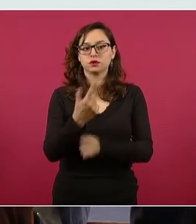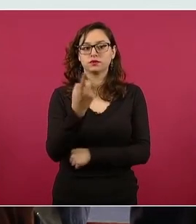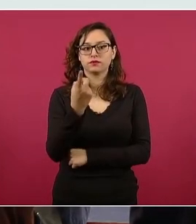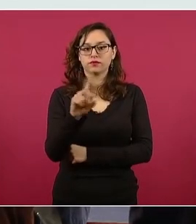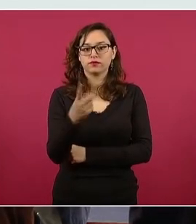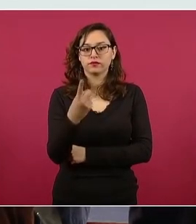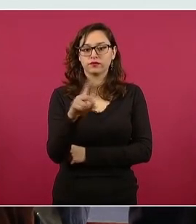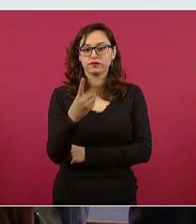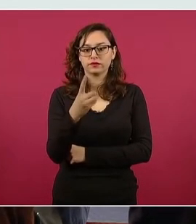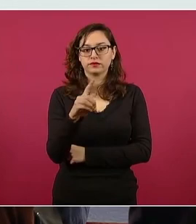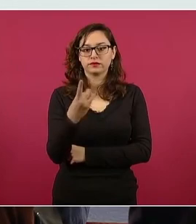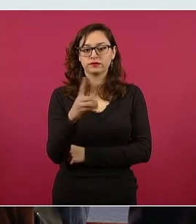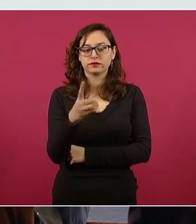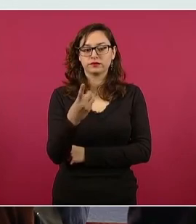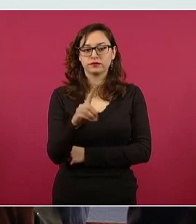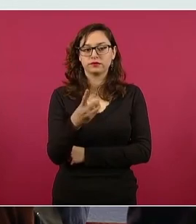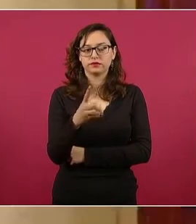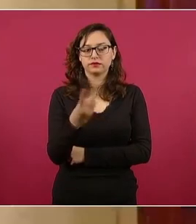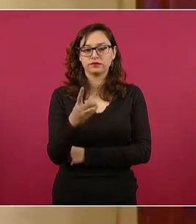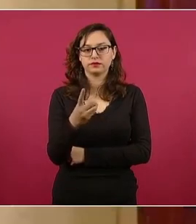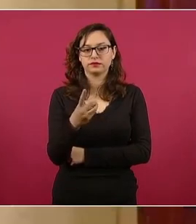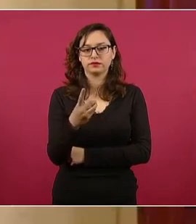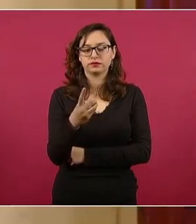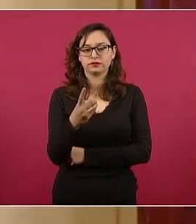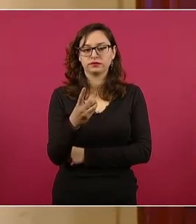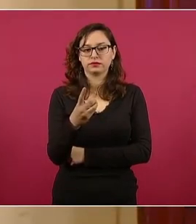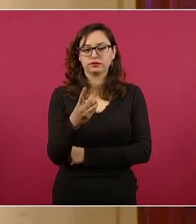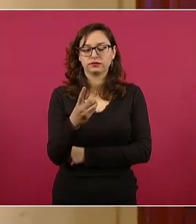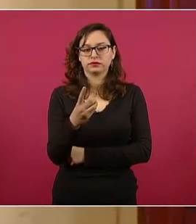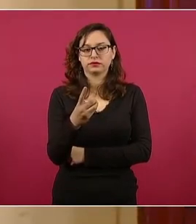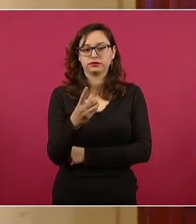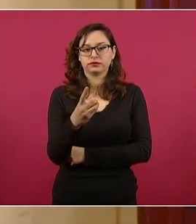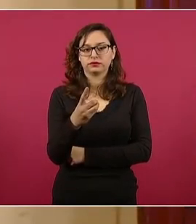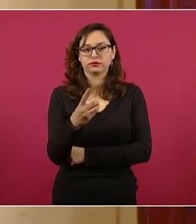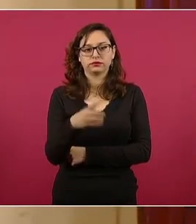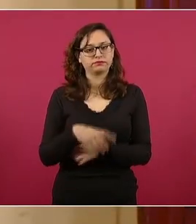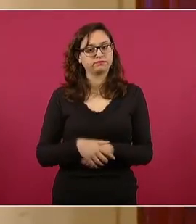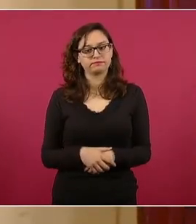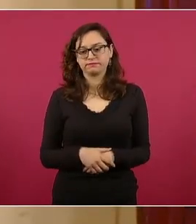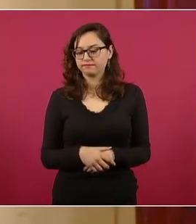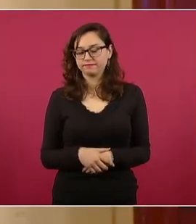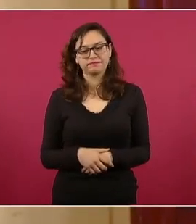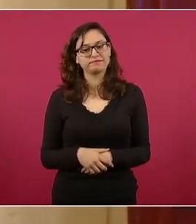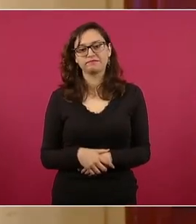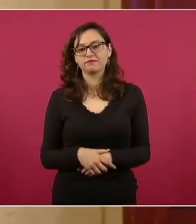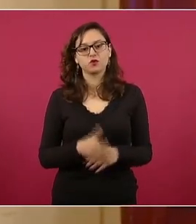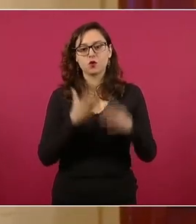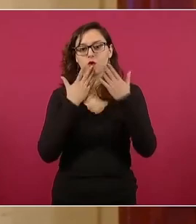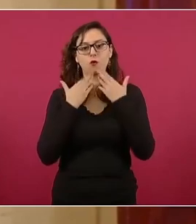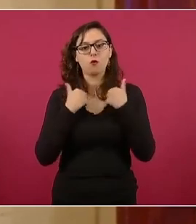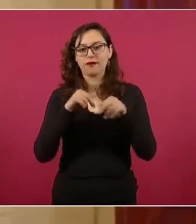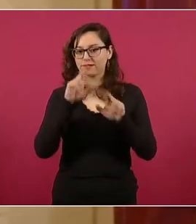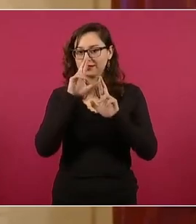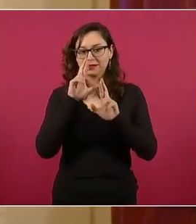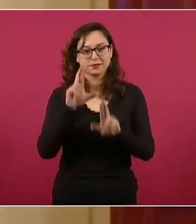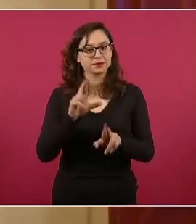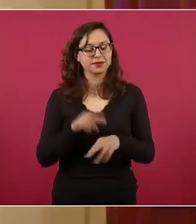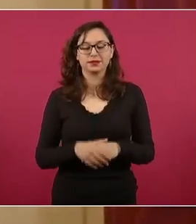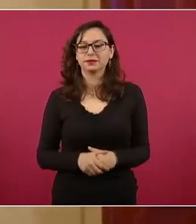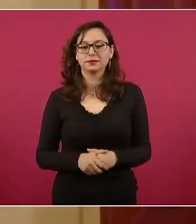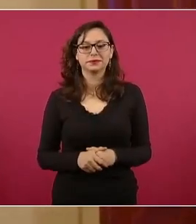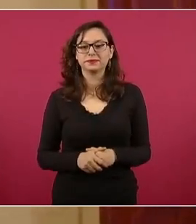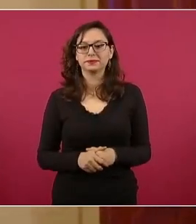ni la burla, perdonan,